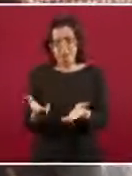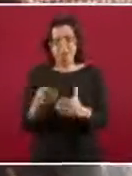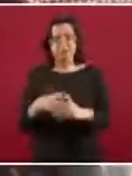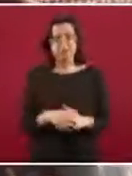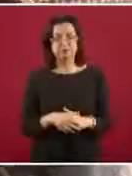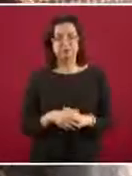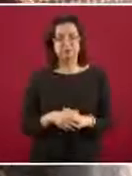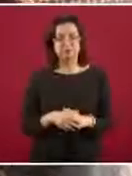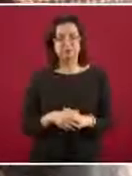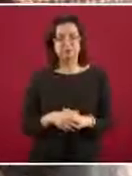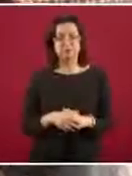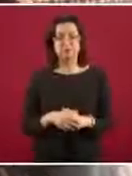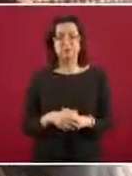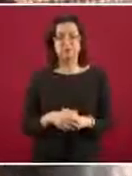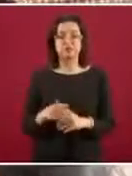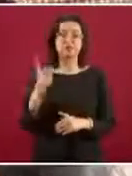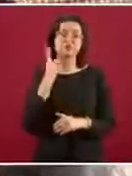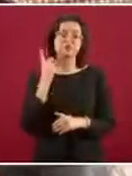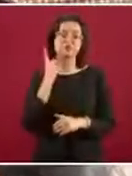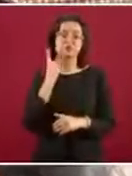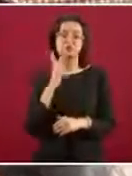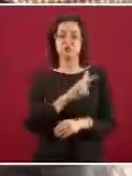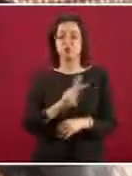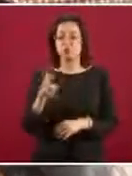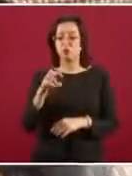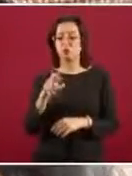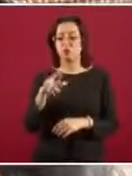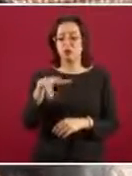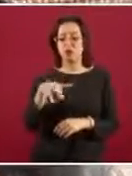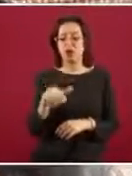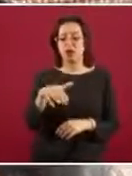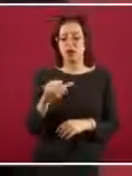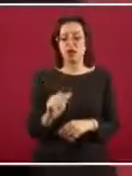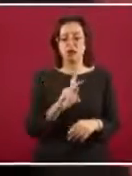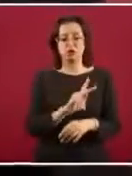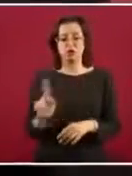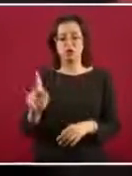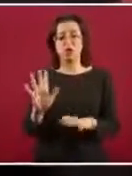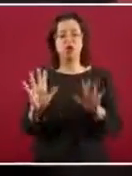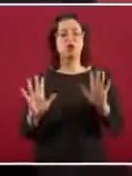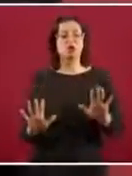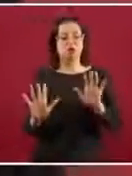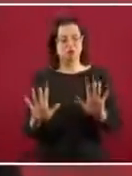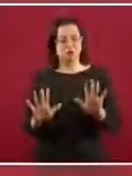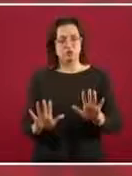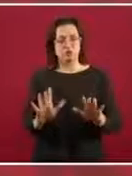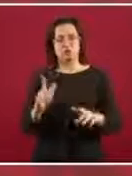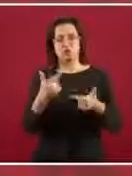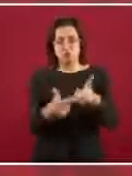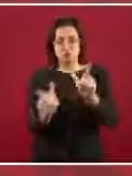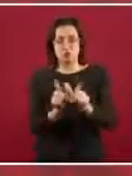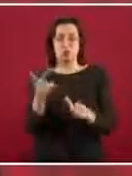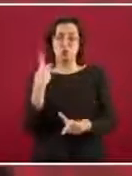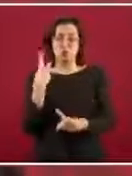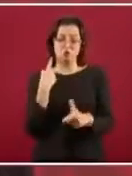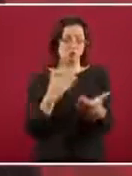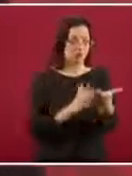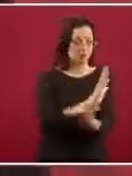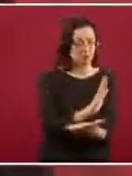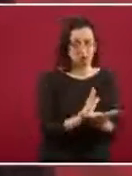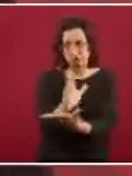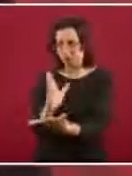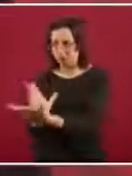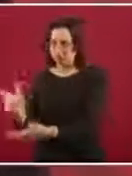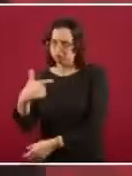todos los de Morena, diputados federales, locales en Nueva Bueno, yo no me puedo meter en la cosa de los partidos, pero sí todo lo que se haga